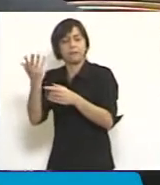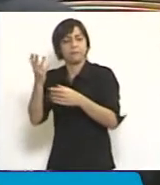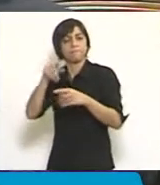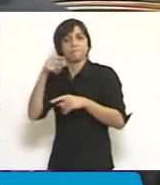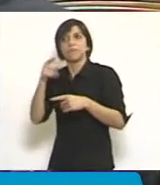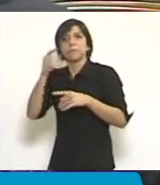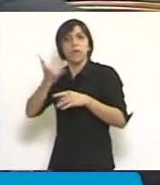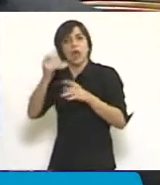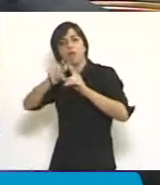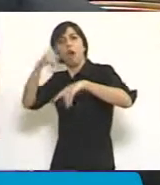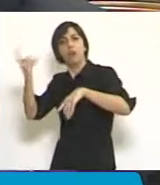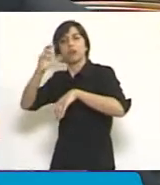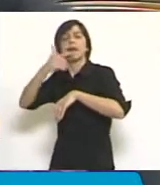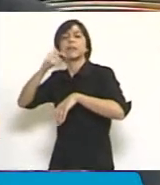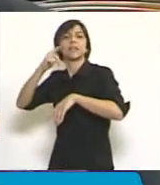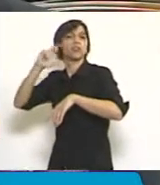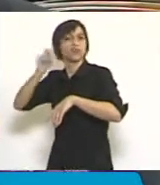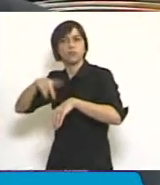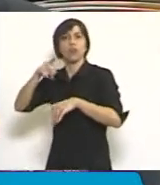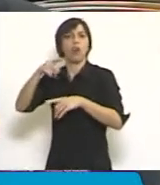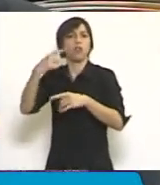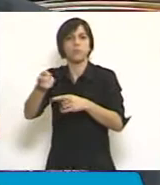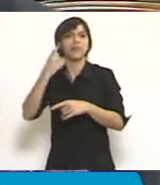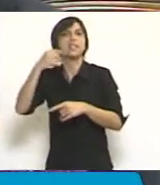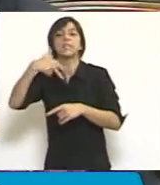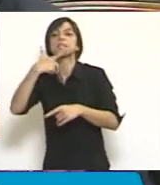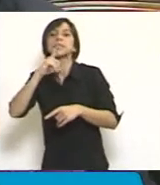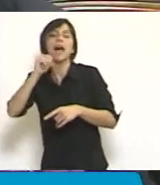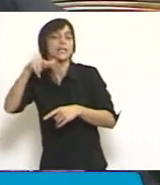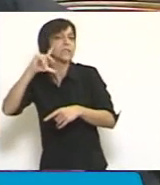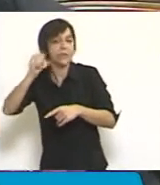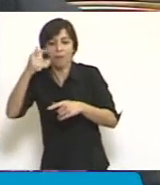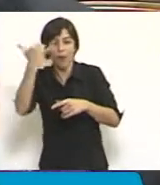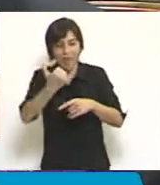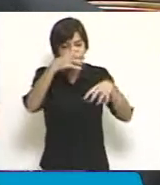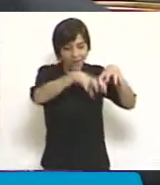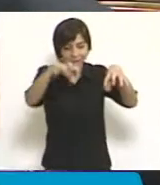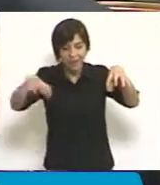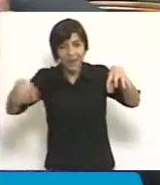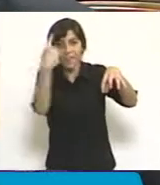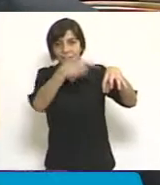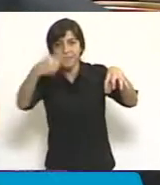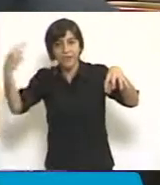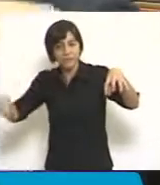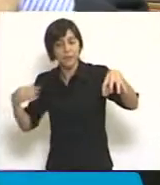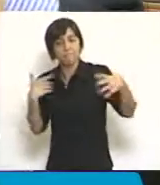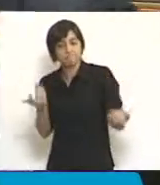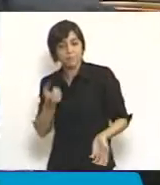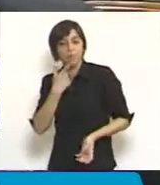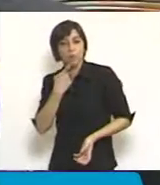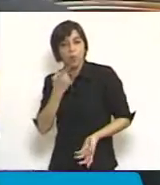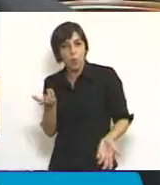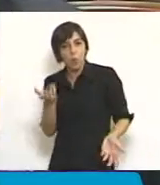de casación. Yo no tengo duda de que esto ha sido una suerte de aporte de quienes hoy